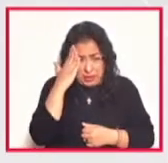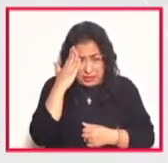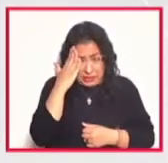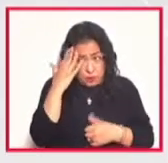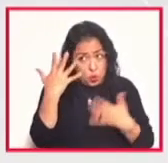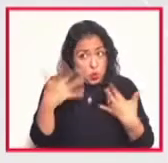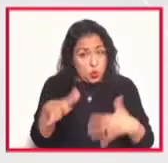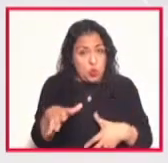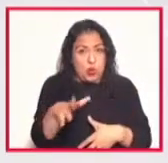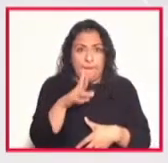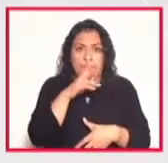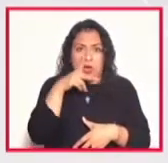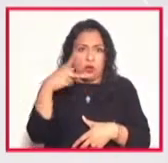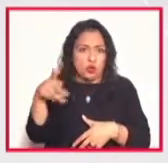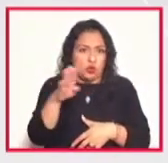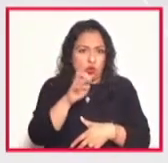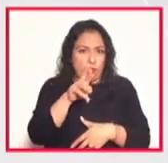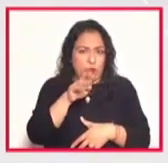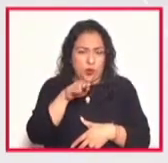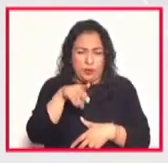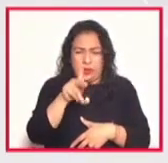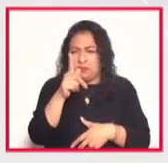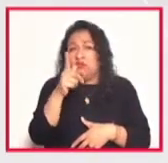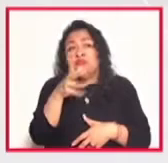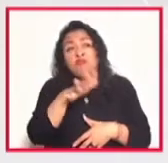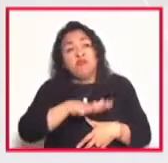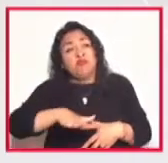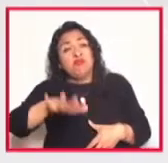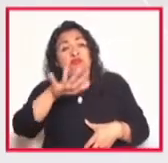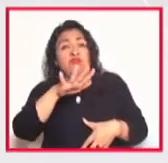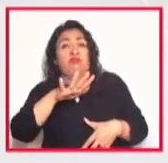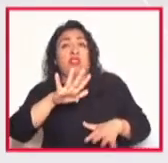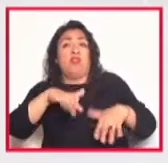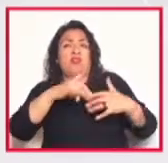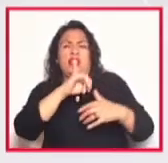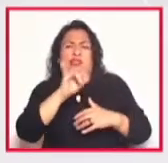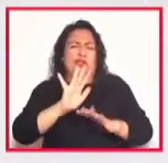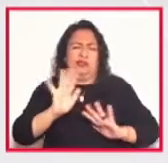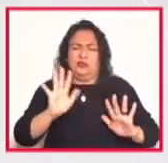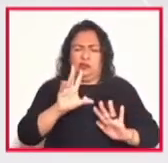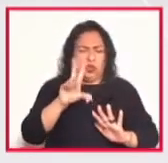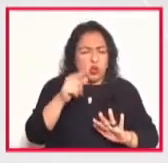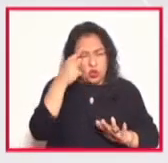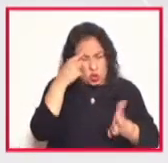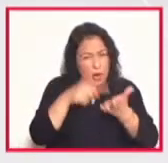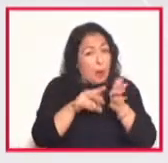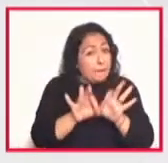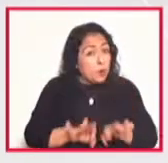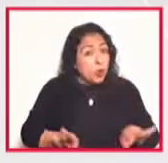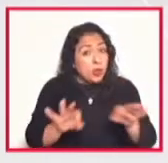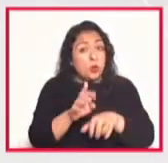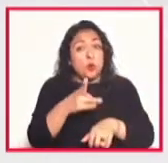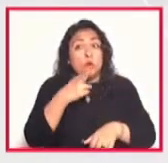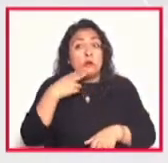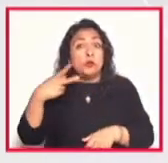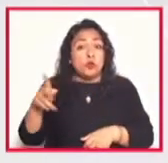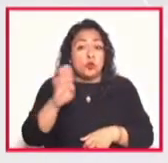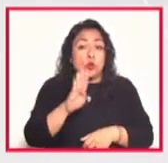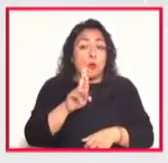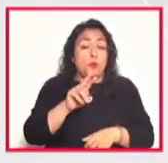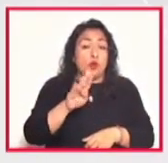Brubeck de abarcar al público o áreas fuera del jazz yo creo que lo importante de Brubeck es que hizo